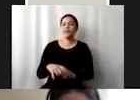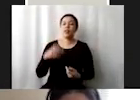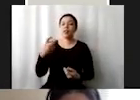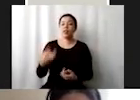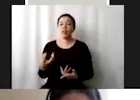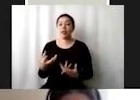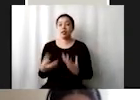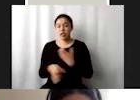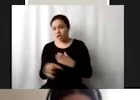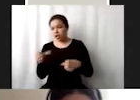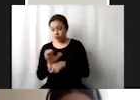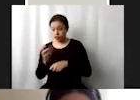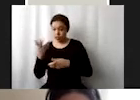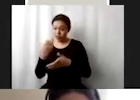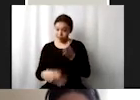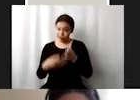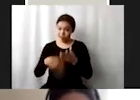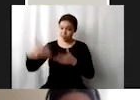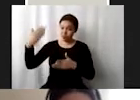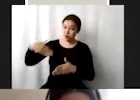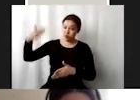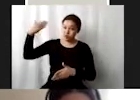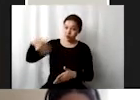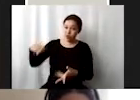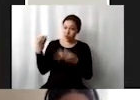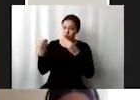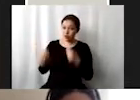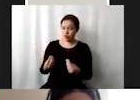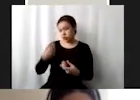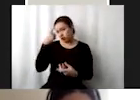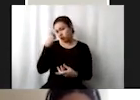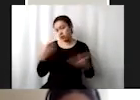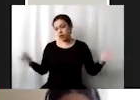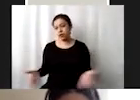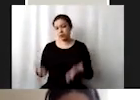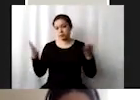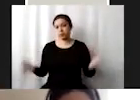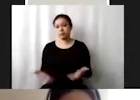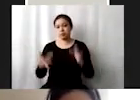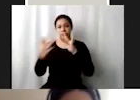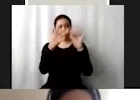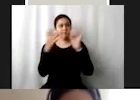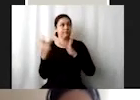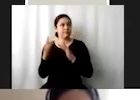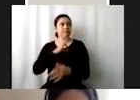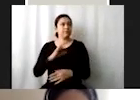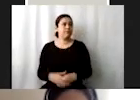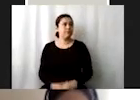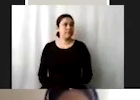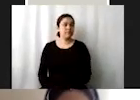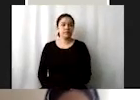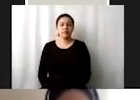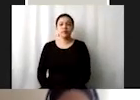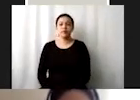se tenía pendiente desde muchos años antes a empuje hacia la conectividad en